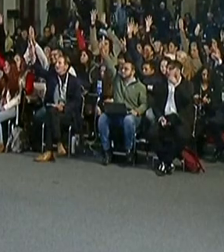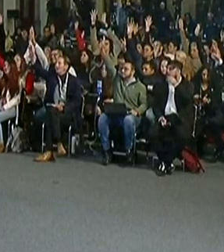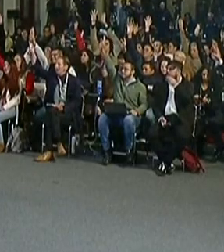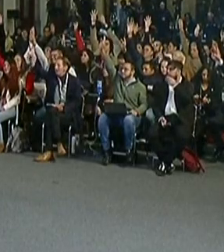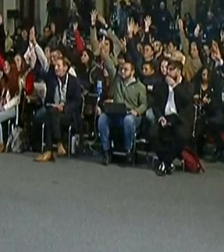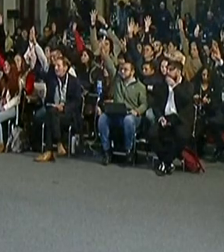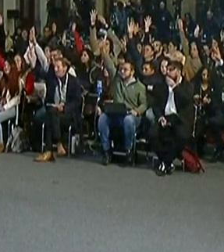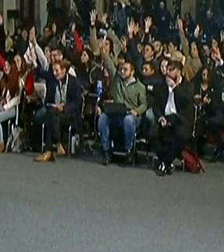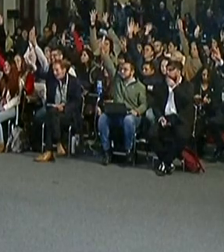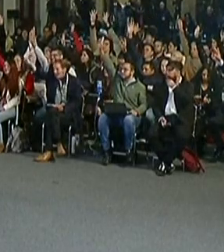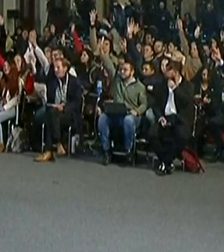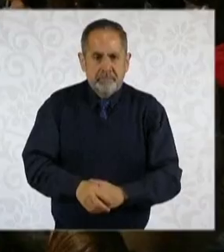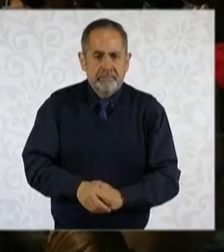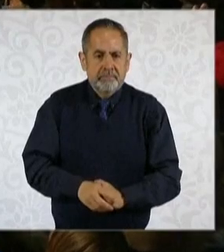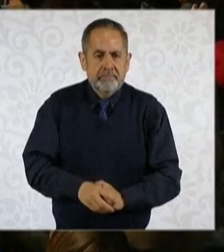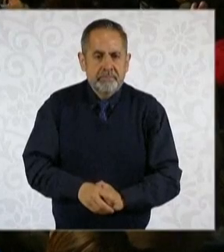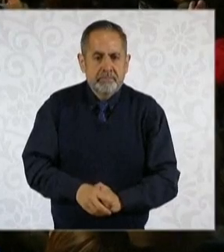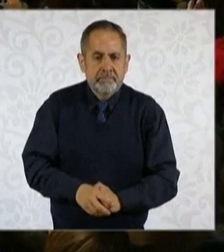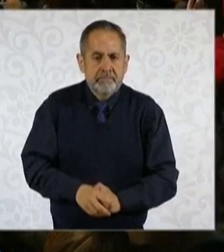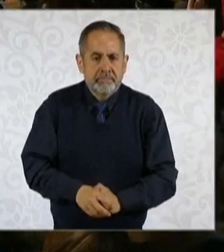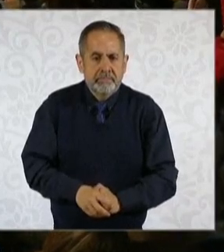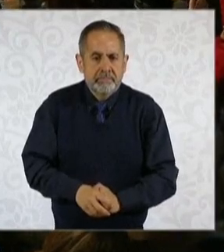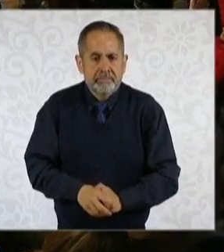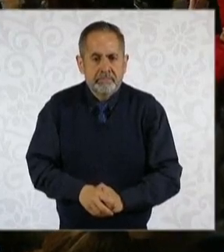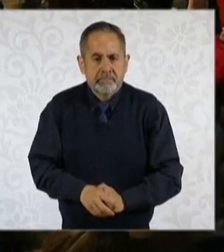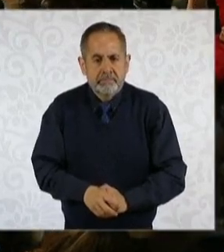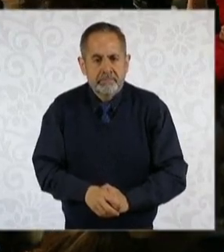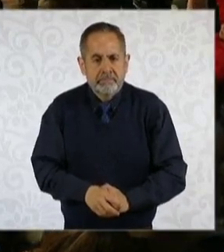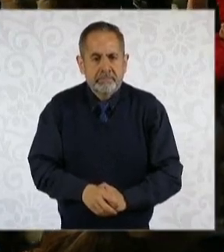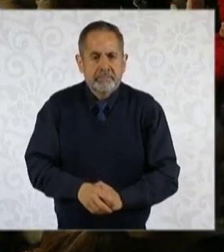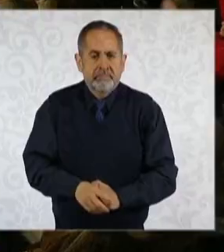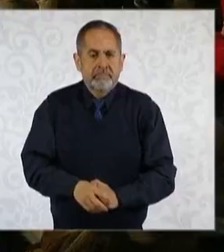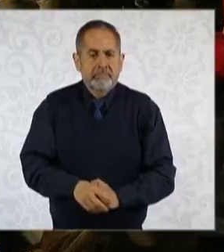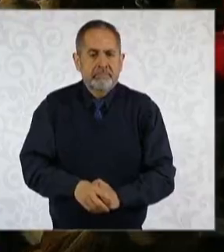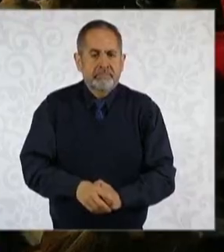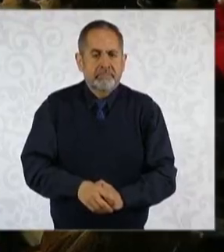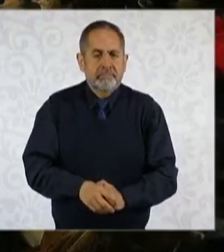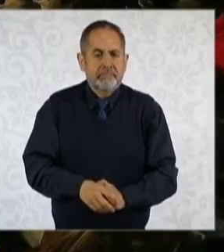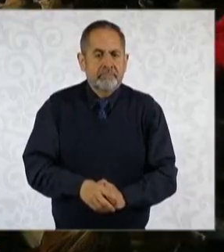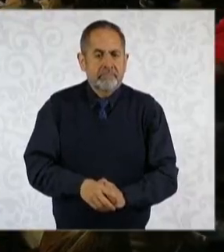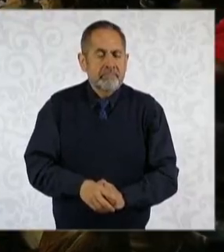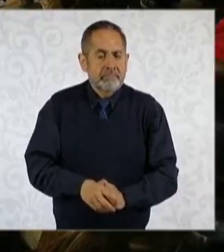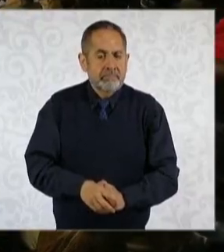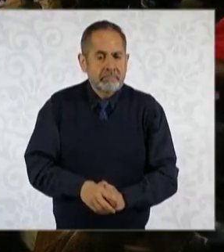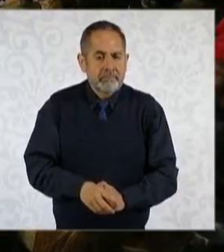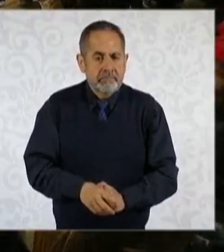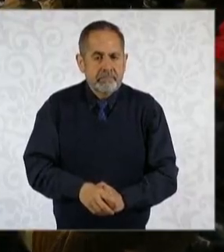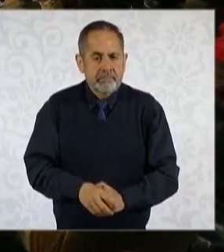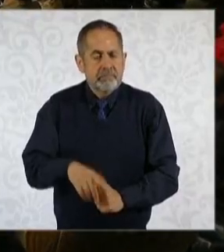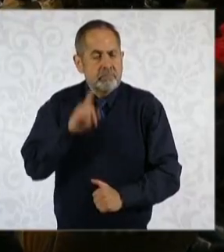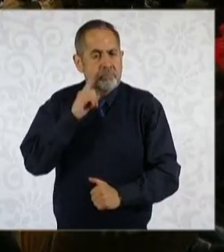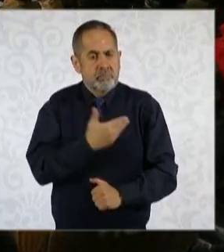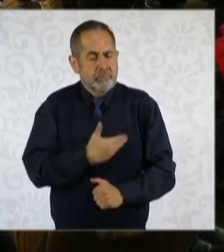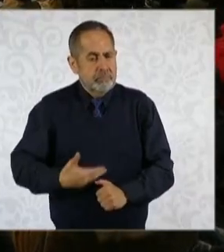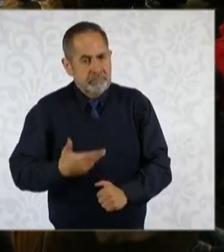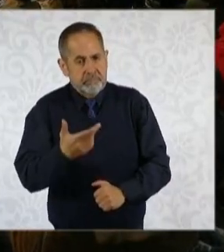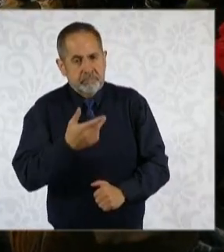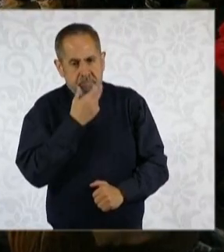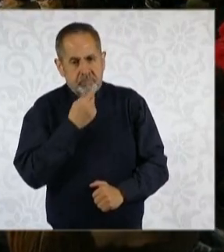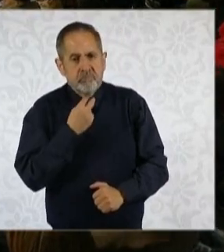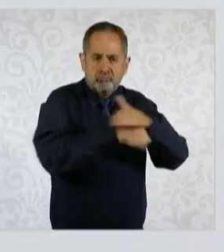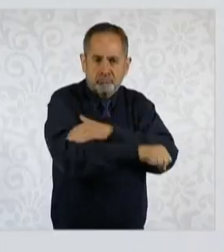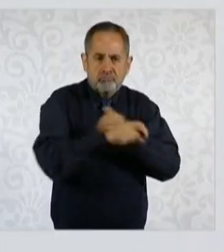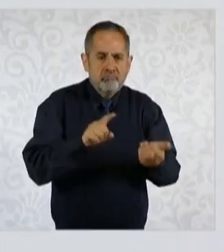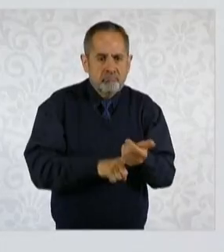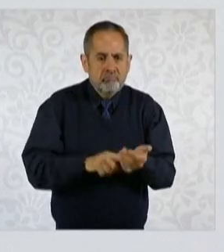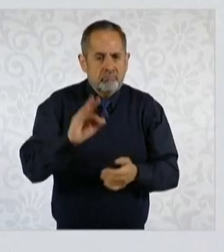en el sur del país. La mandataria precisó que será el Ministerio Público el encargado de determinar las responsabilidades del